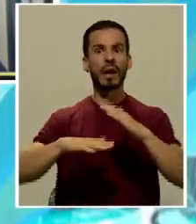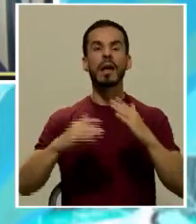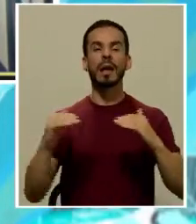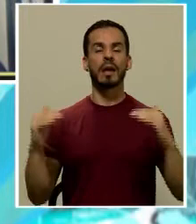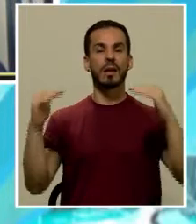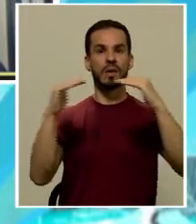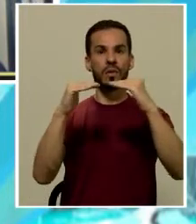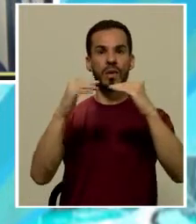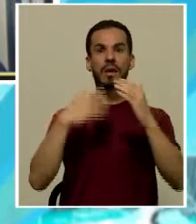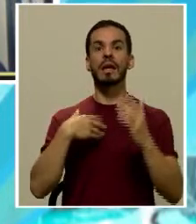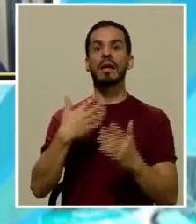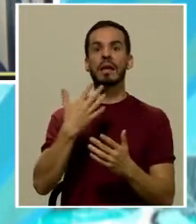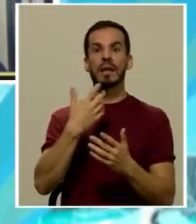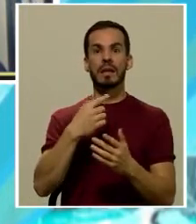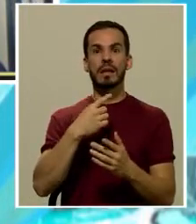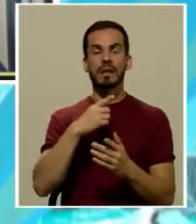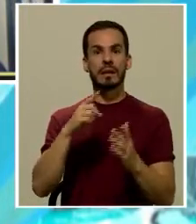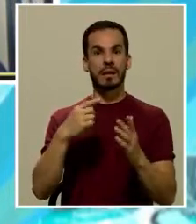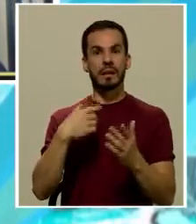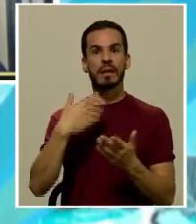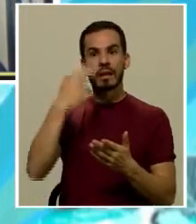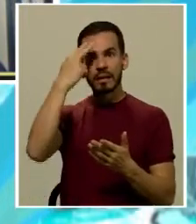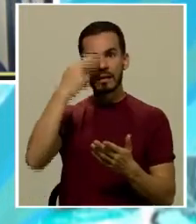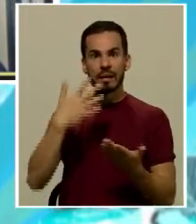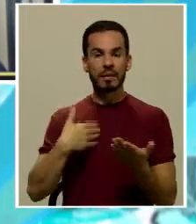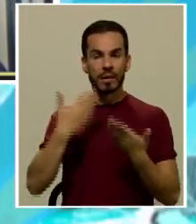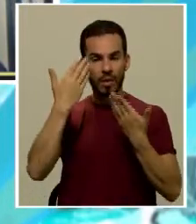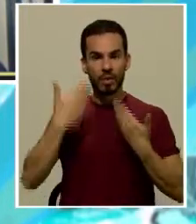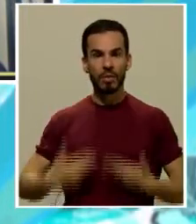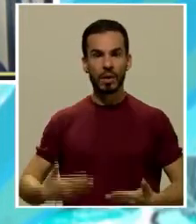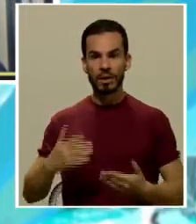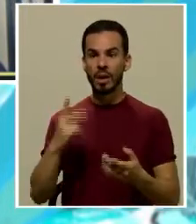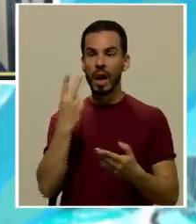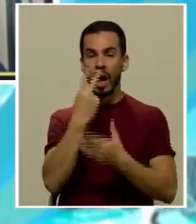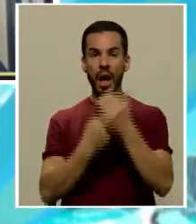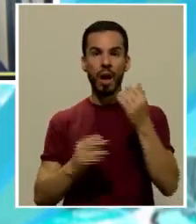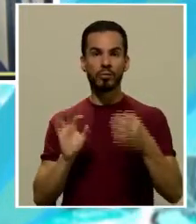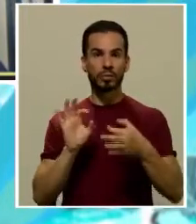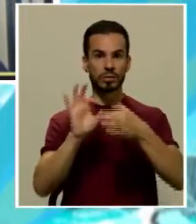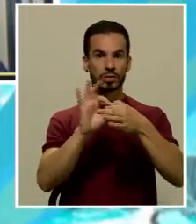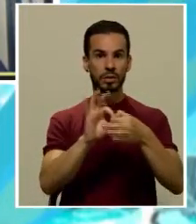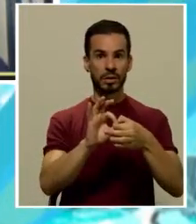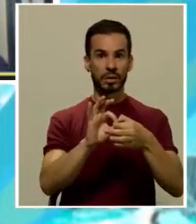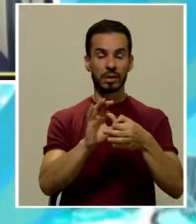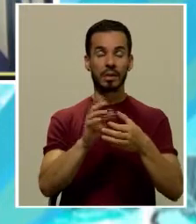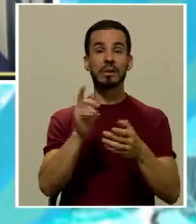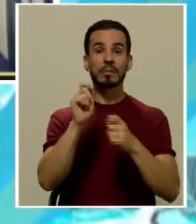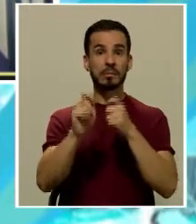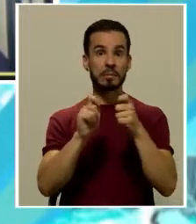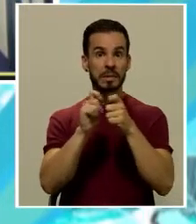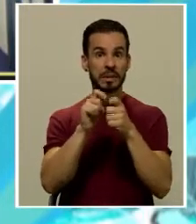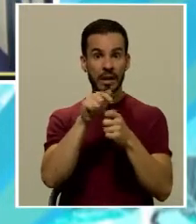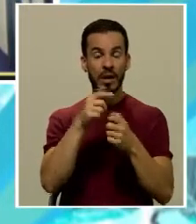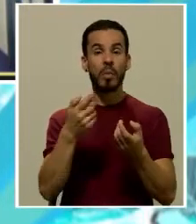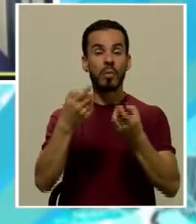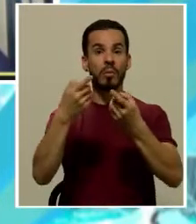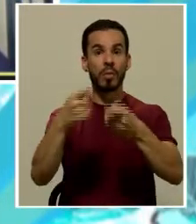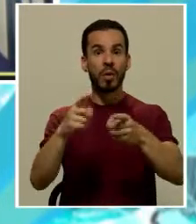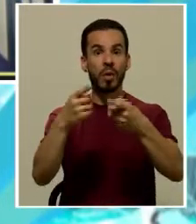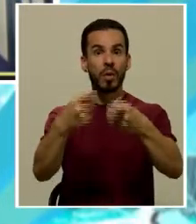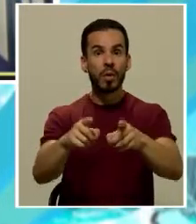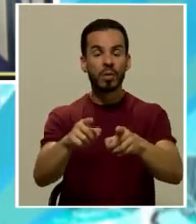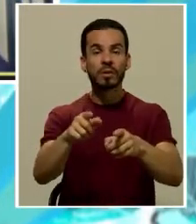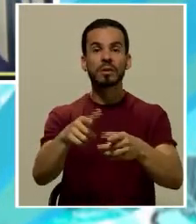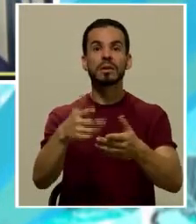principio de dignidad humana. Los dos van unidos uno con el otro, precisamente como consecuencia